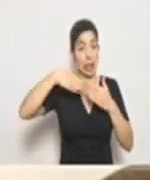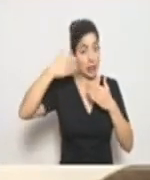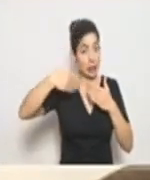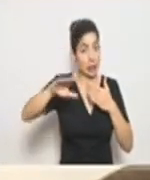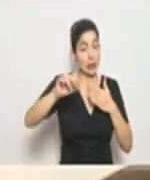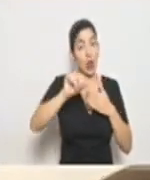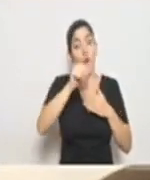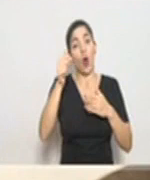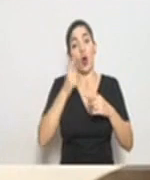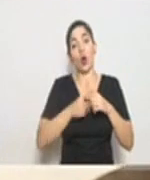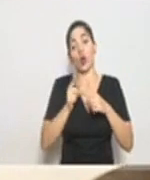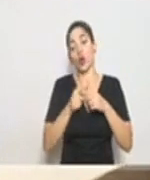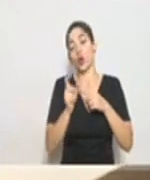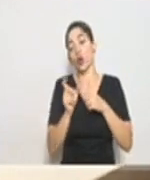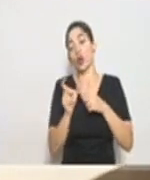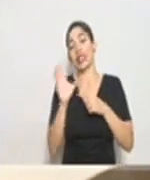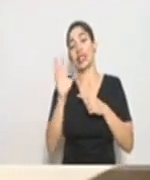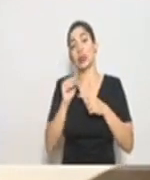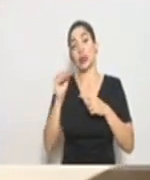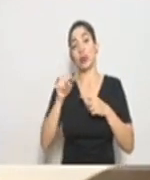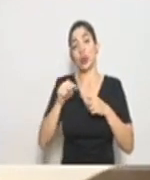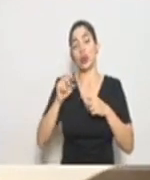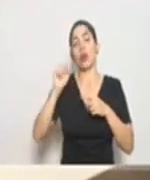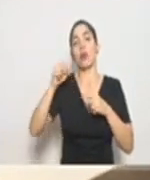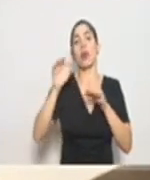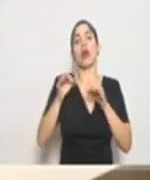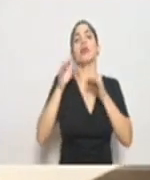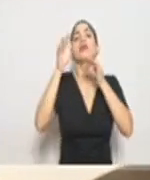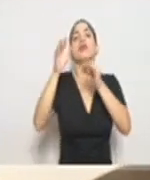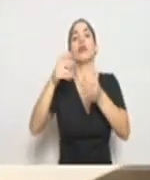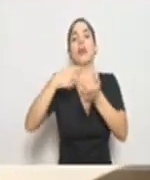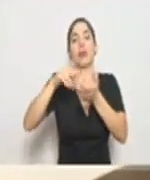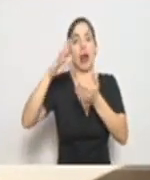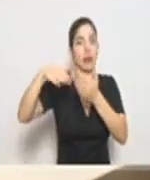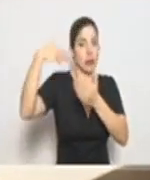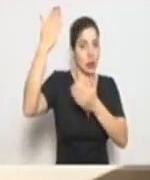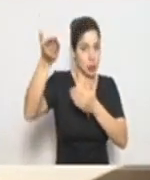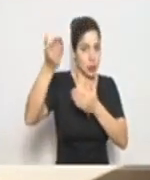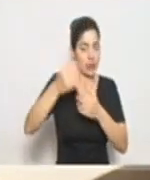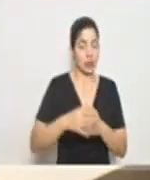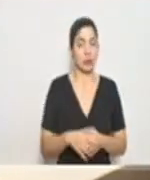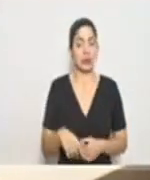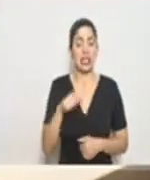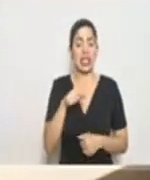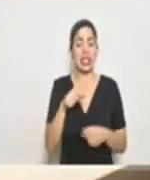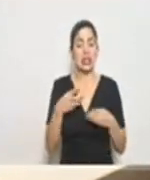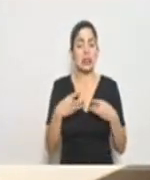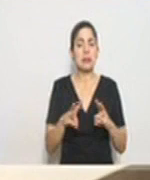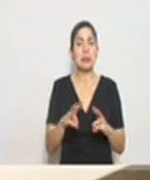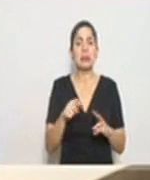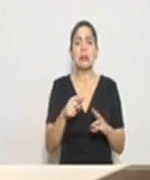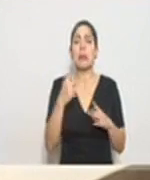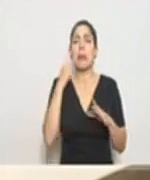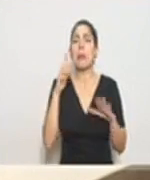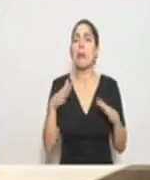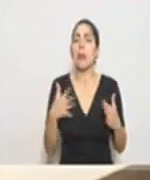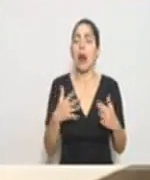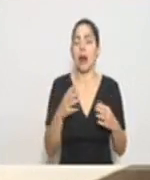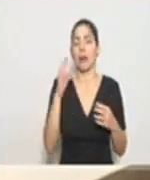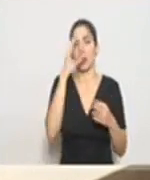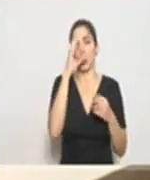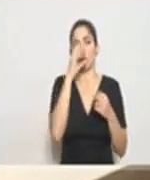ese otro 50%. Consideramos que esta es una medida que viene a contribuir